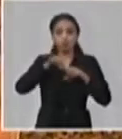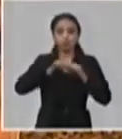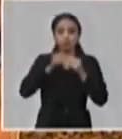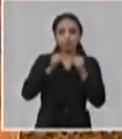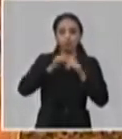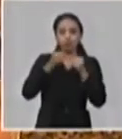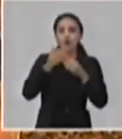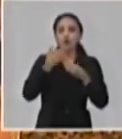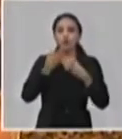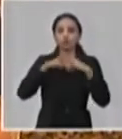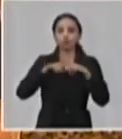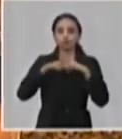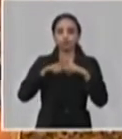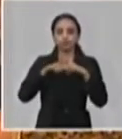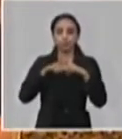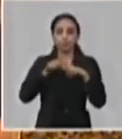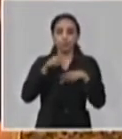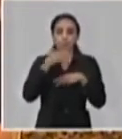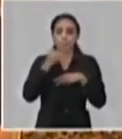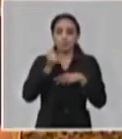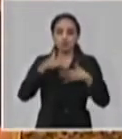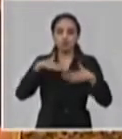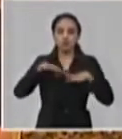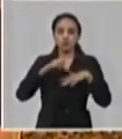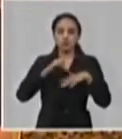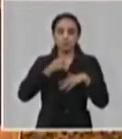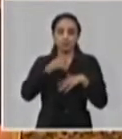en una mejor posición para enfrentar a este.